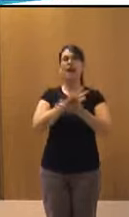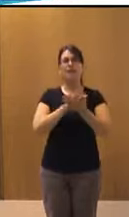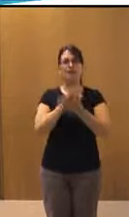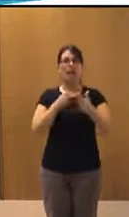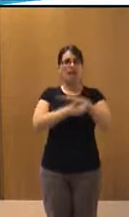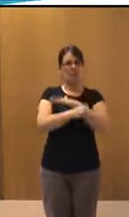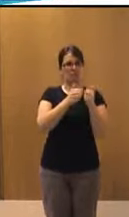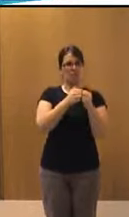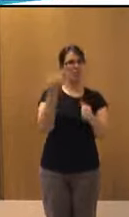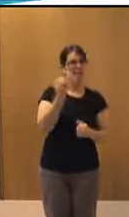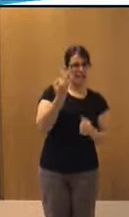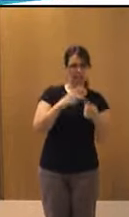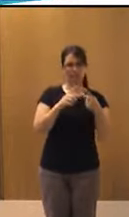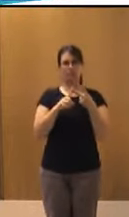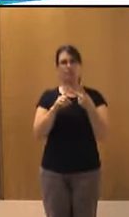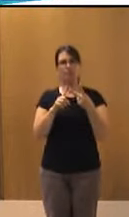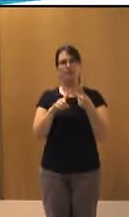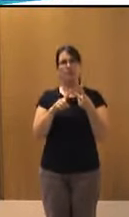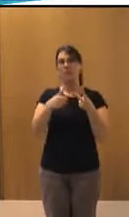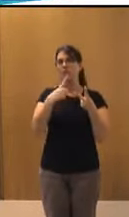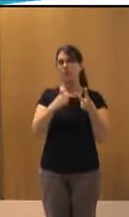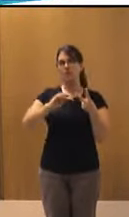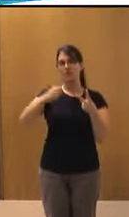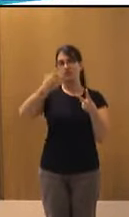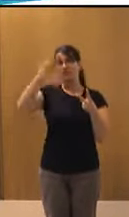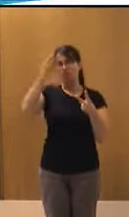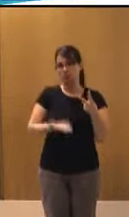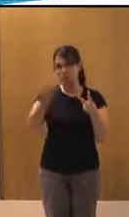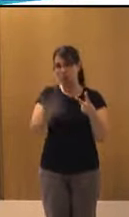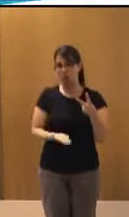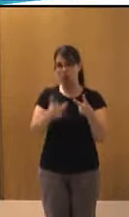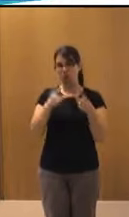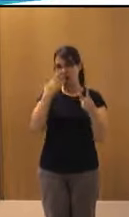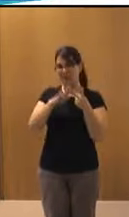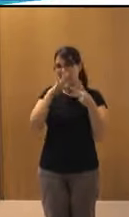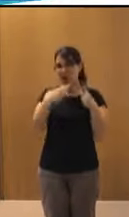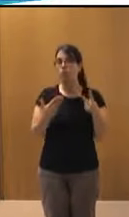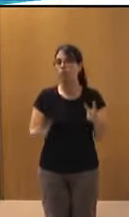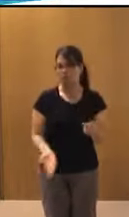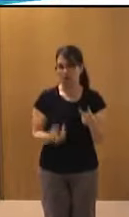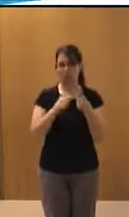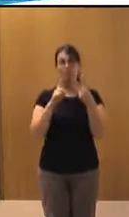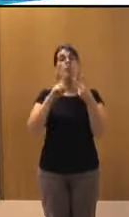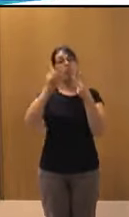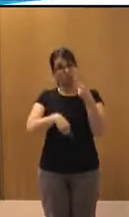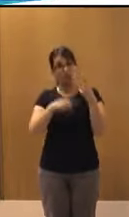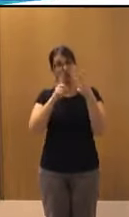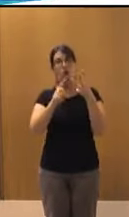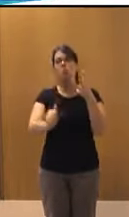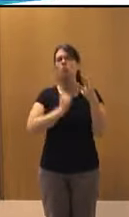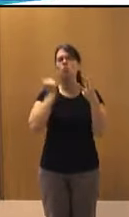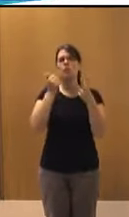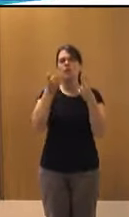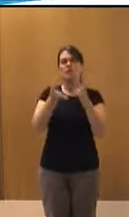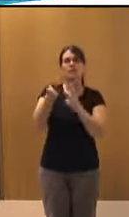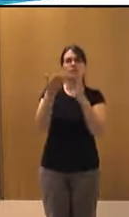accesibilidad en videojuegos, cuáles son las principales dificultades a las que nos estamos enfrentando, pero también qué oportunidades